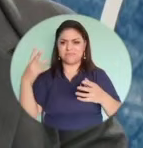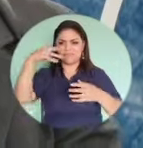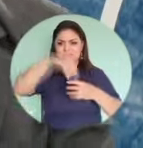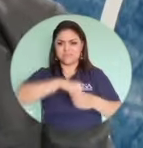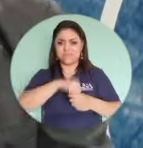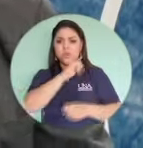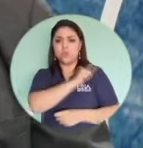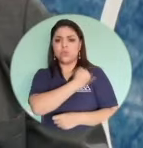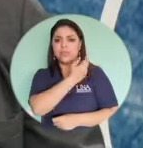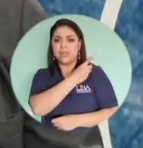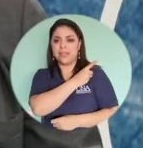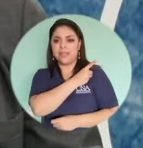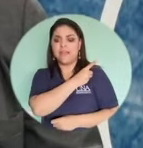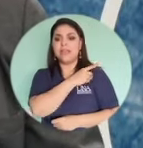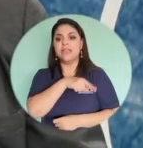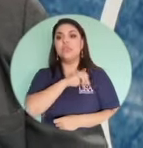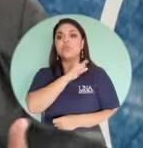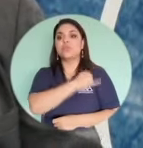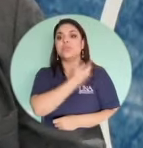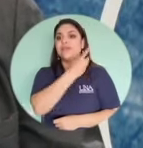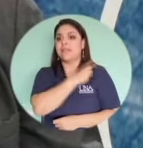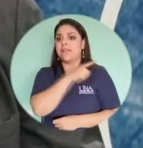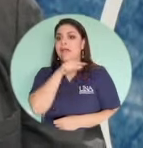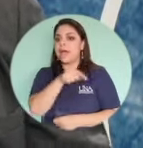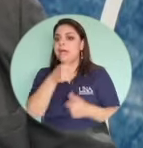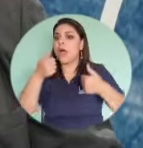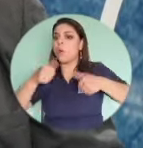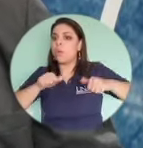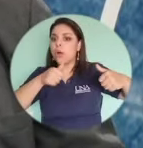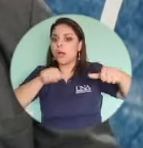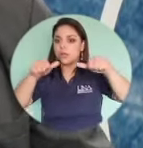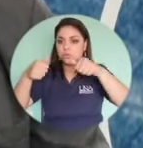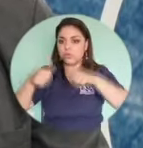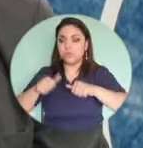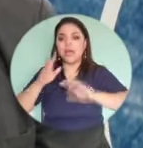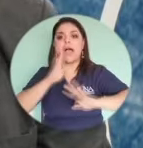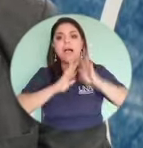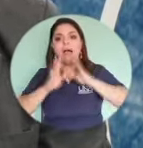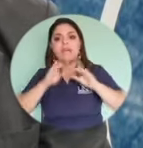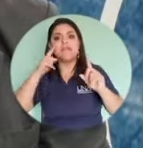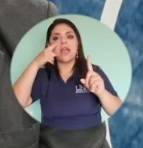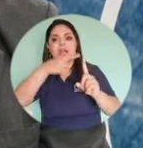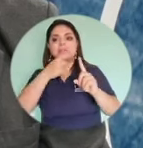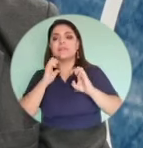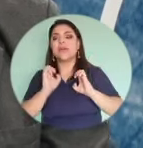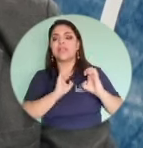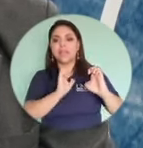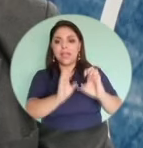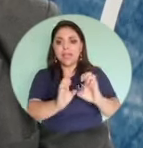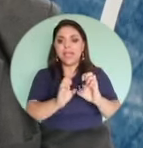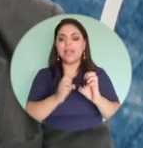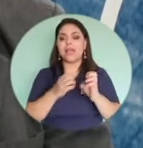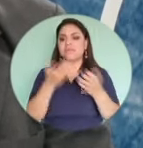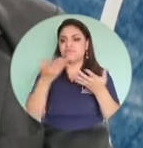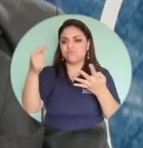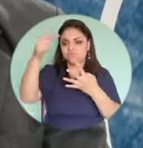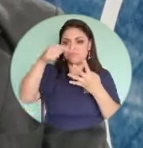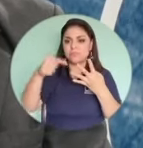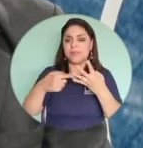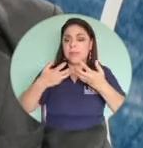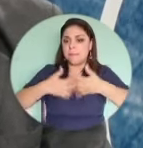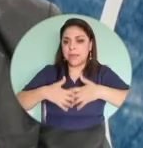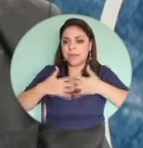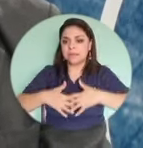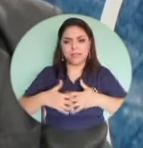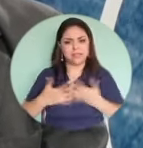nada que ver y en una junta directiva nos están tomando acuerdos donde se está hablando de estrategias de una